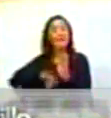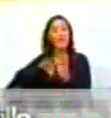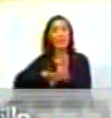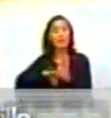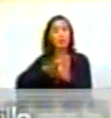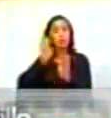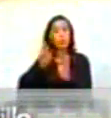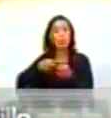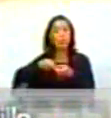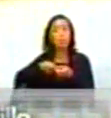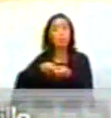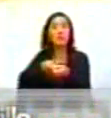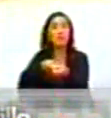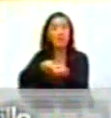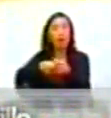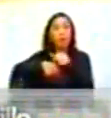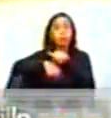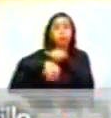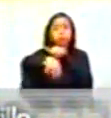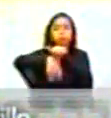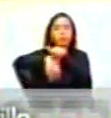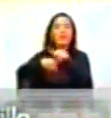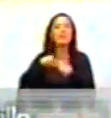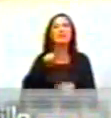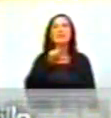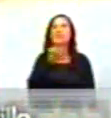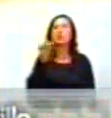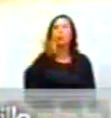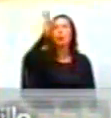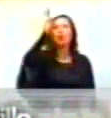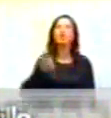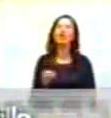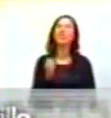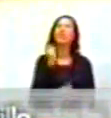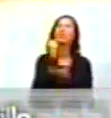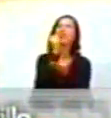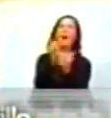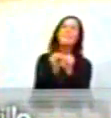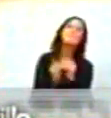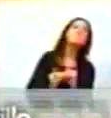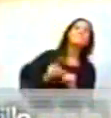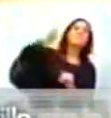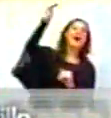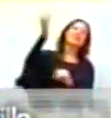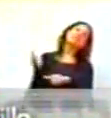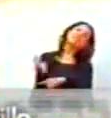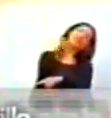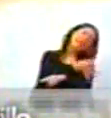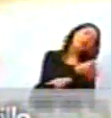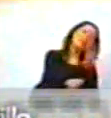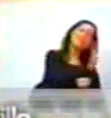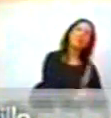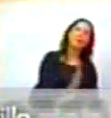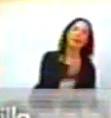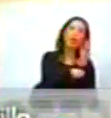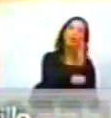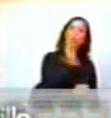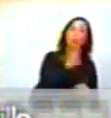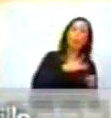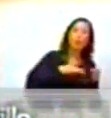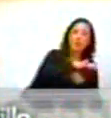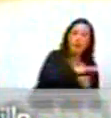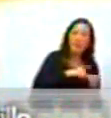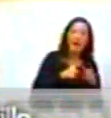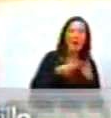subsidio de riego, que es un subsidio del 100%, reciben más que lo que recibieron los departamentos de Cundinamarca,